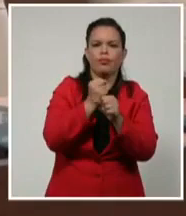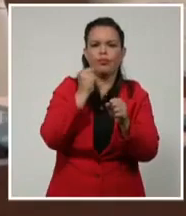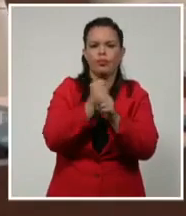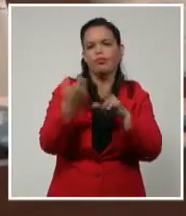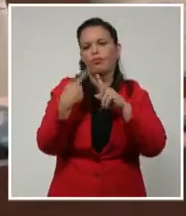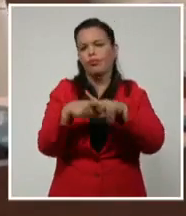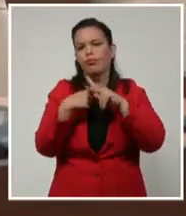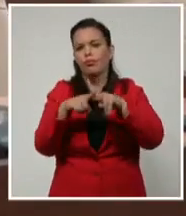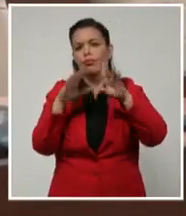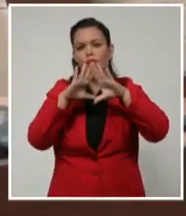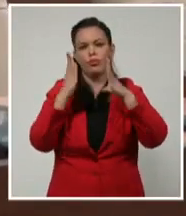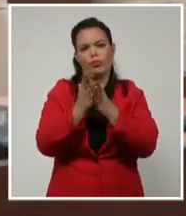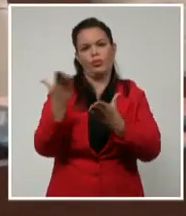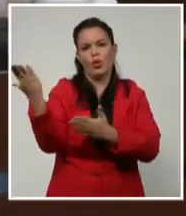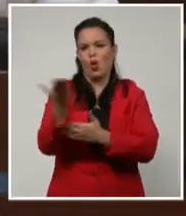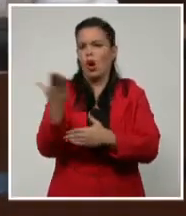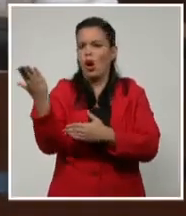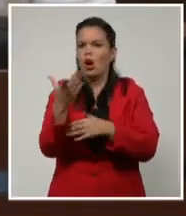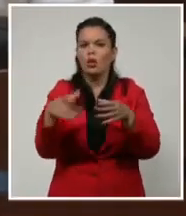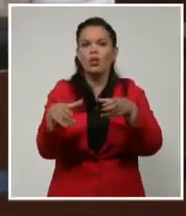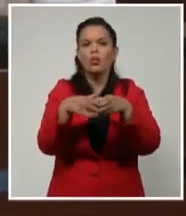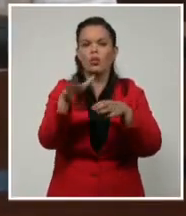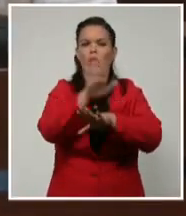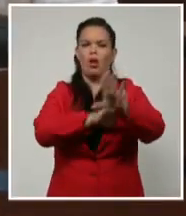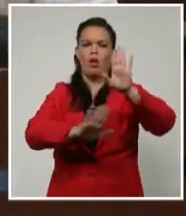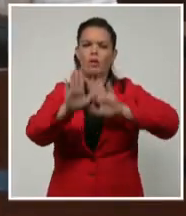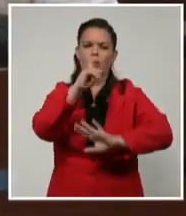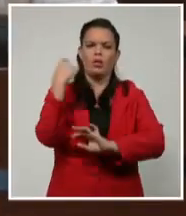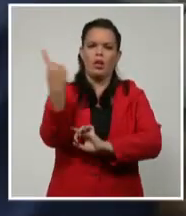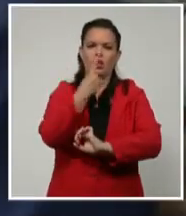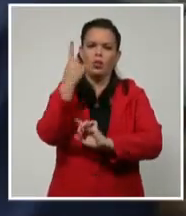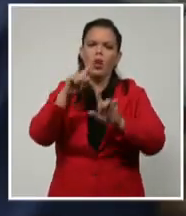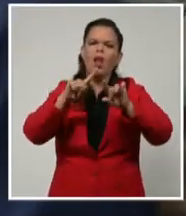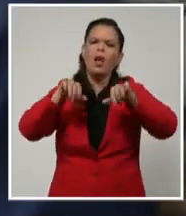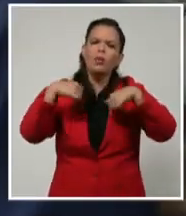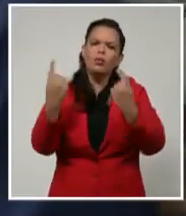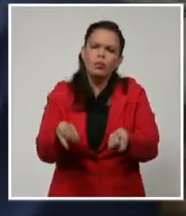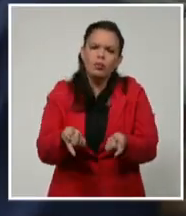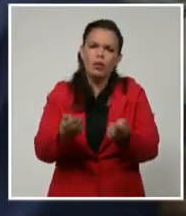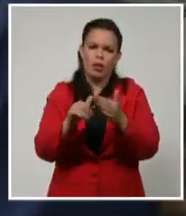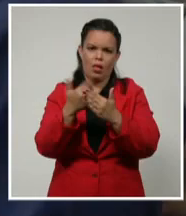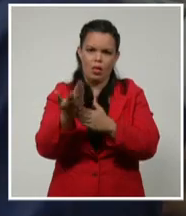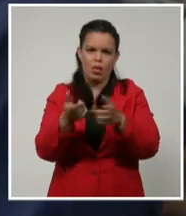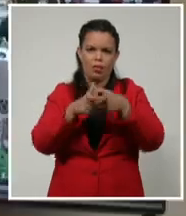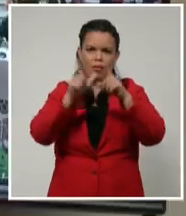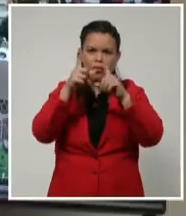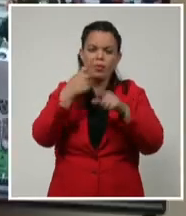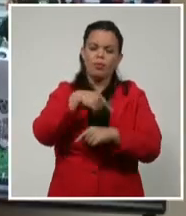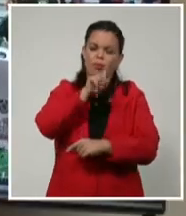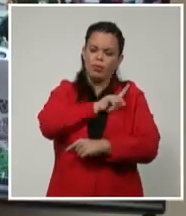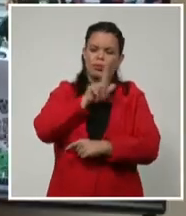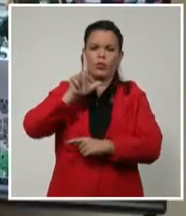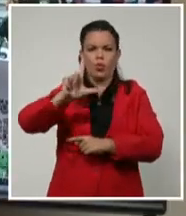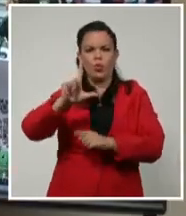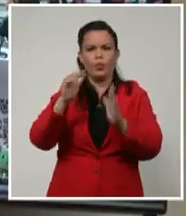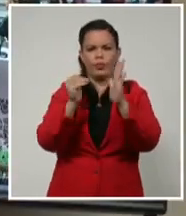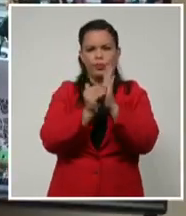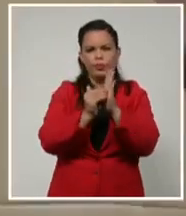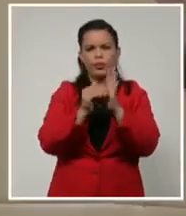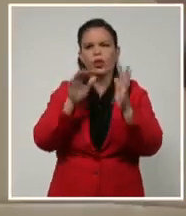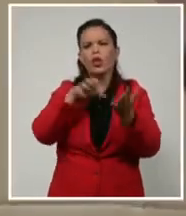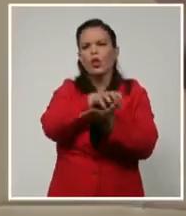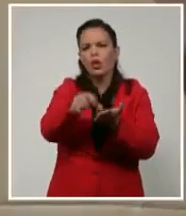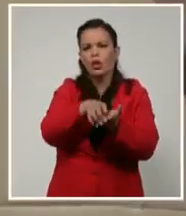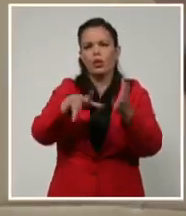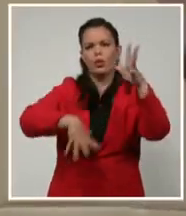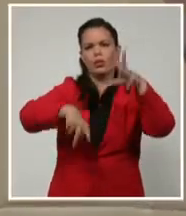del Consejo de Defensa Nacional, que tuvo lugar en la tarde de este lunes en el Palacio de la Revolución. En el encuentro participaron los gobernadores